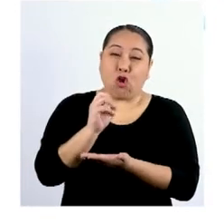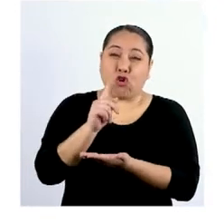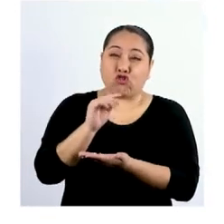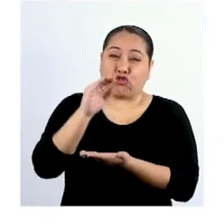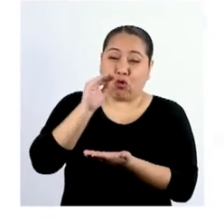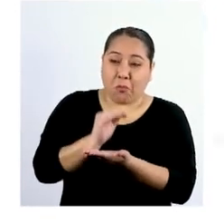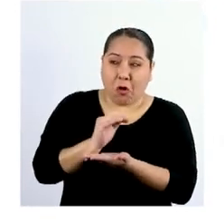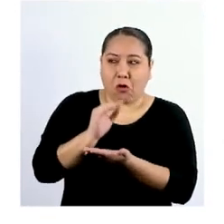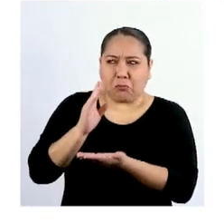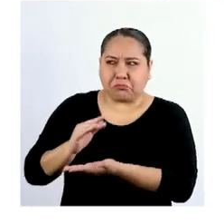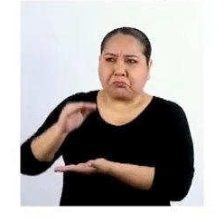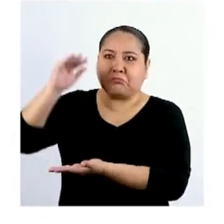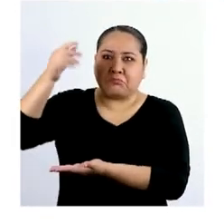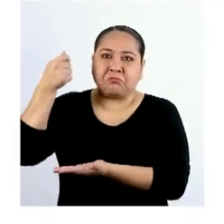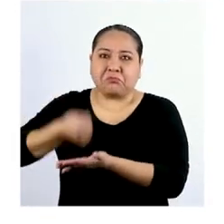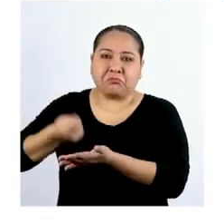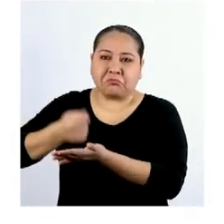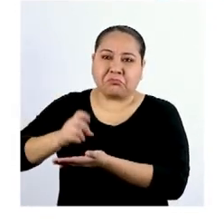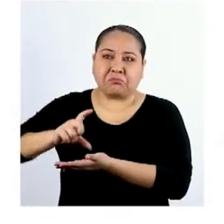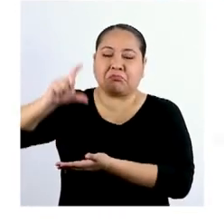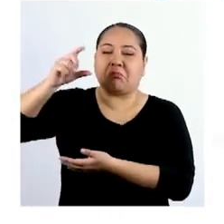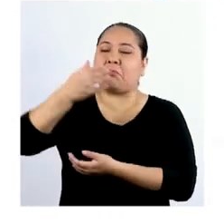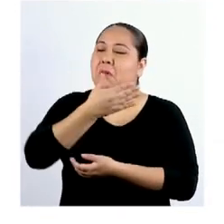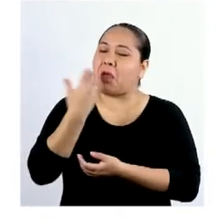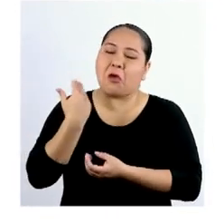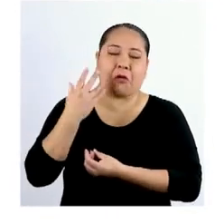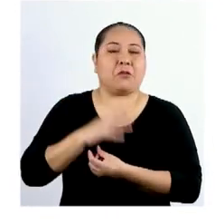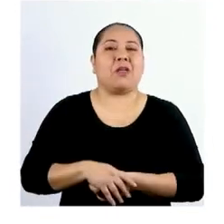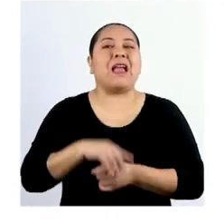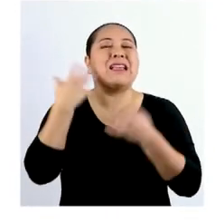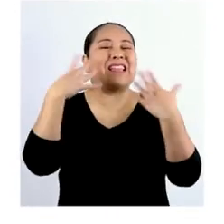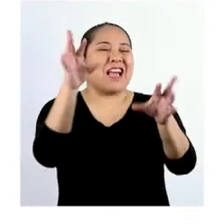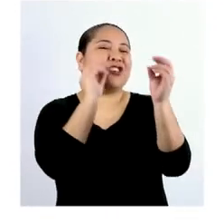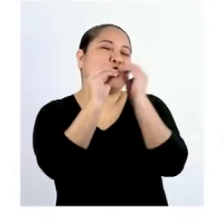¡Ya está resuelto!